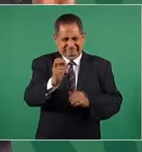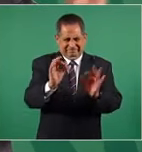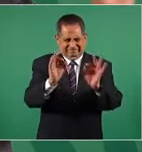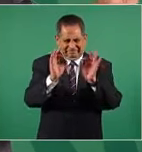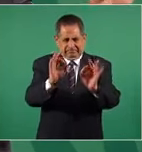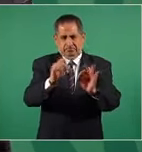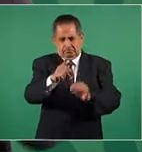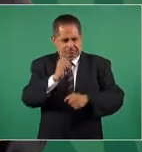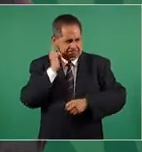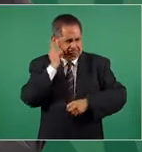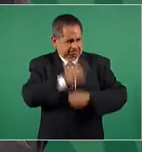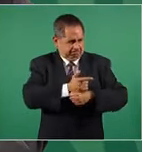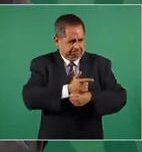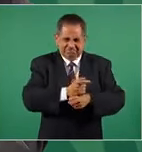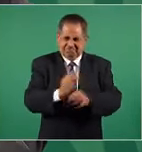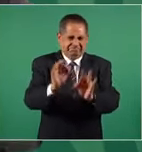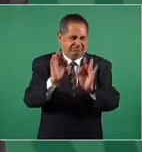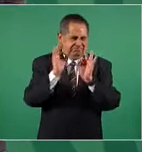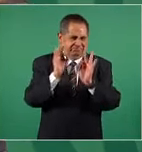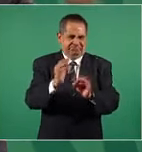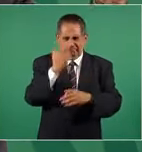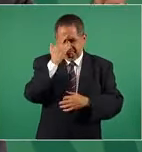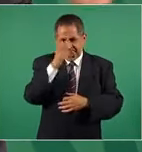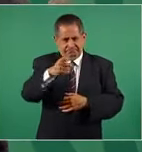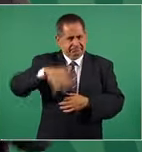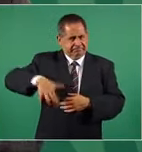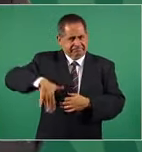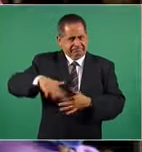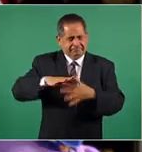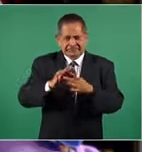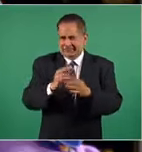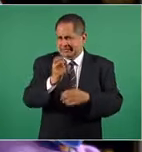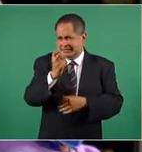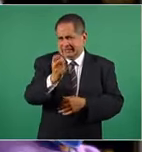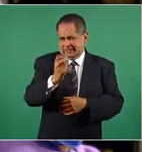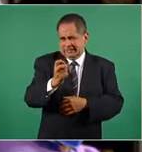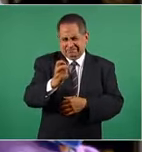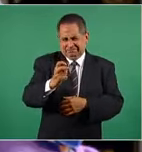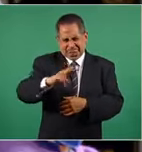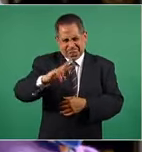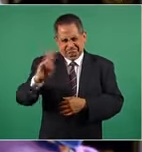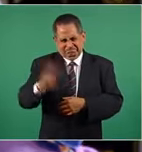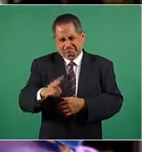tu diagnóstico, todo lo que acabas de decir es cierto.